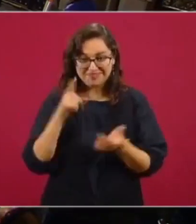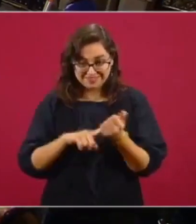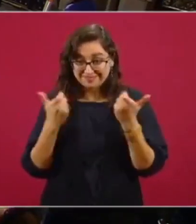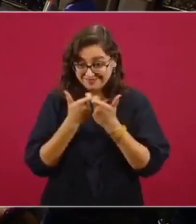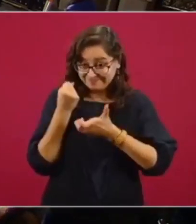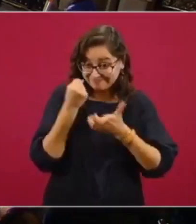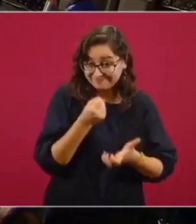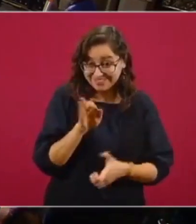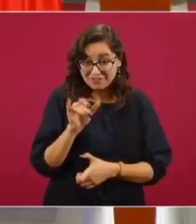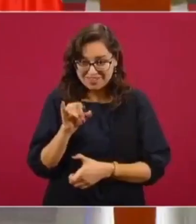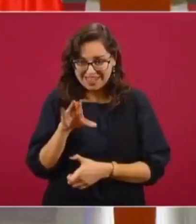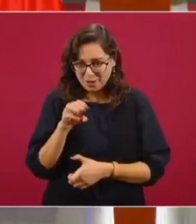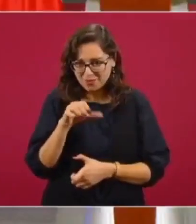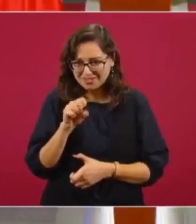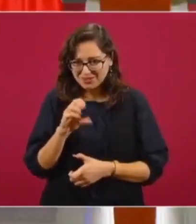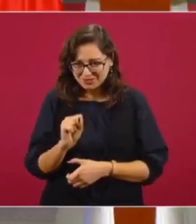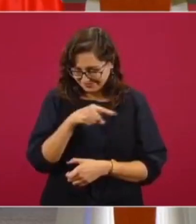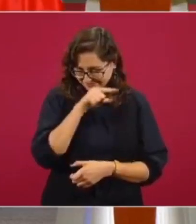decomisos y los fondos?